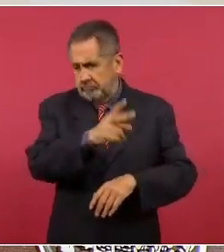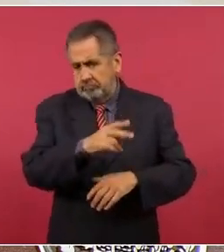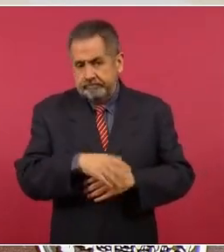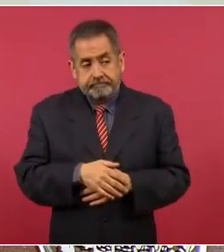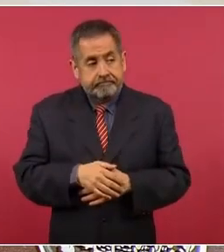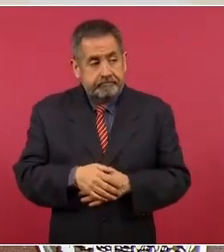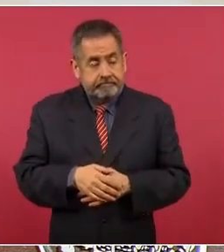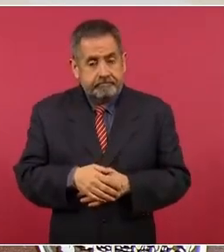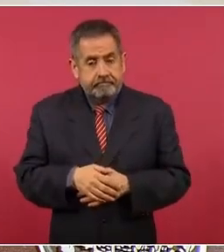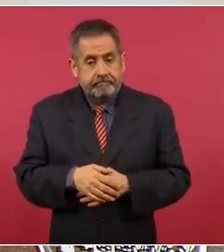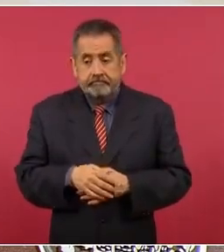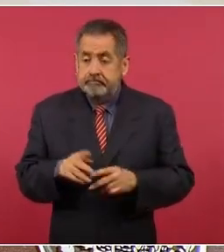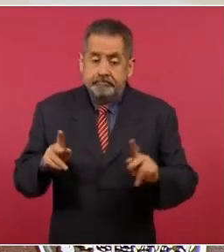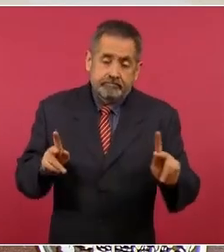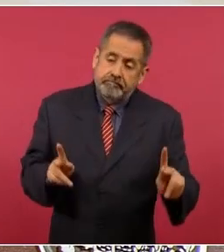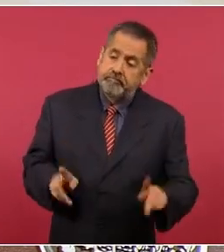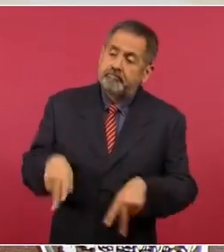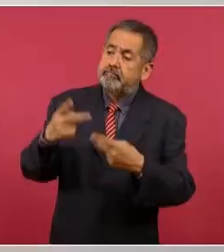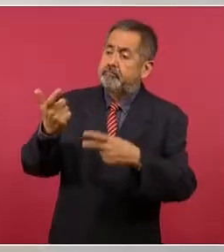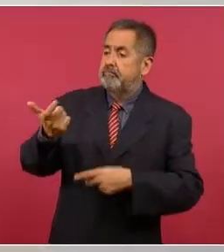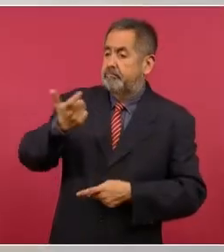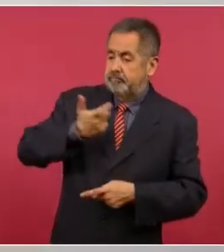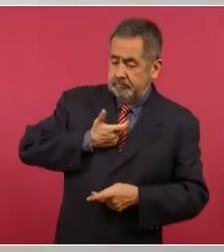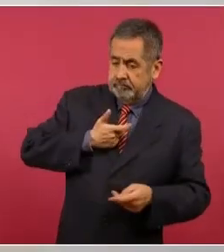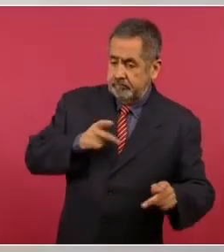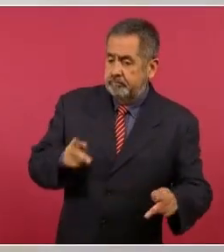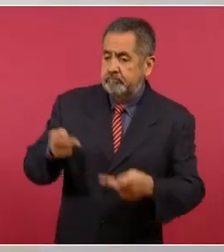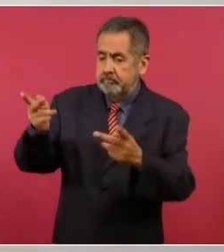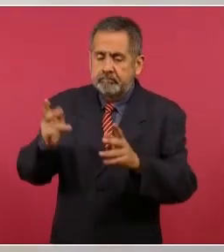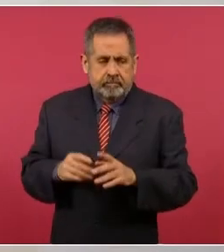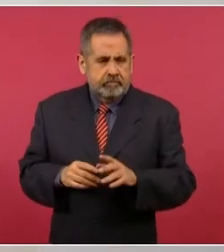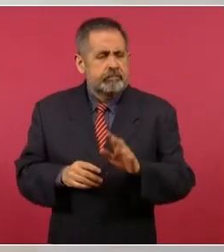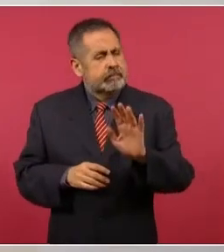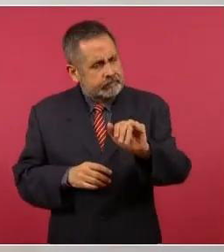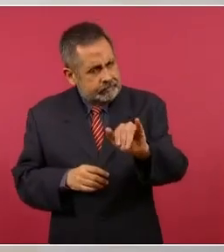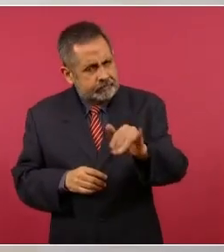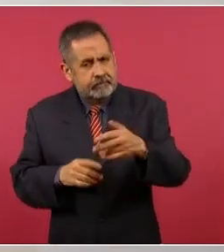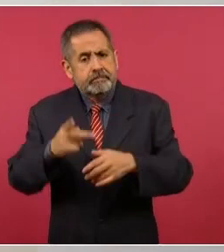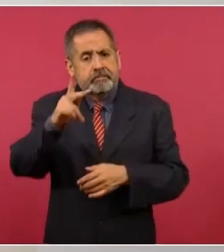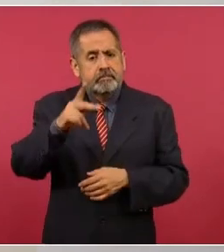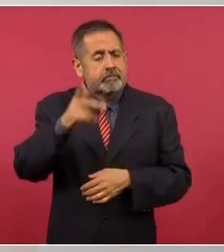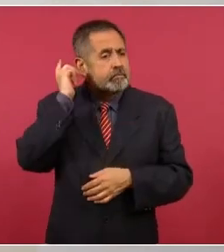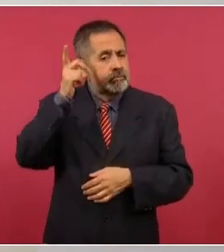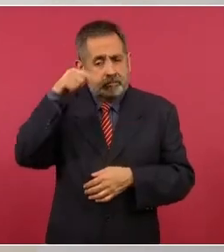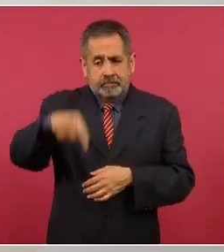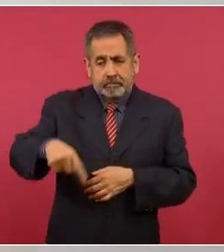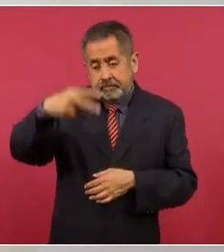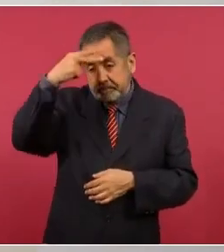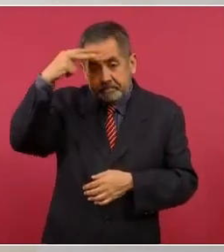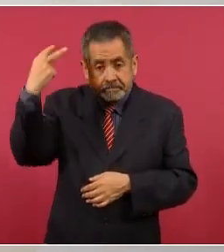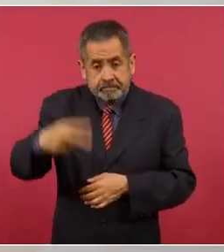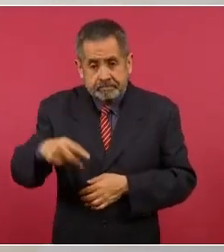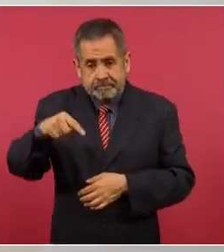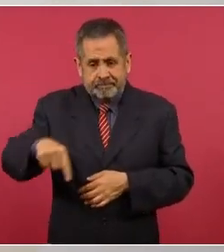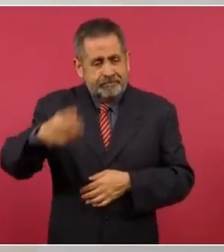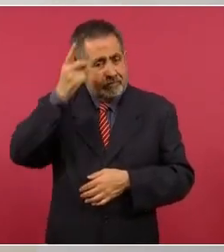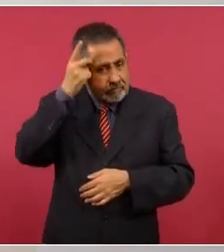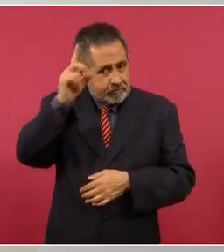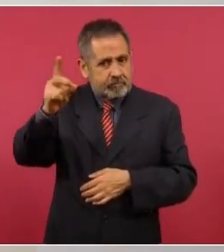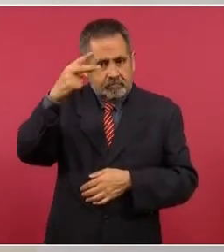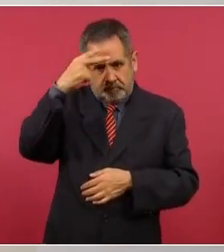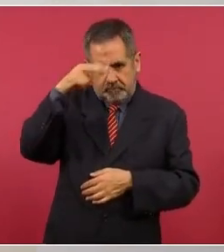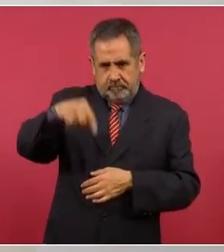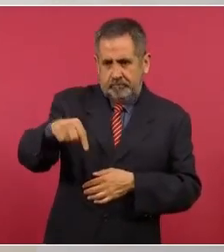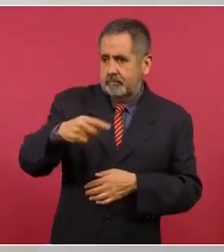nada más que queremos que sean mexicanos, porque ya prácticamente no hay bancos,